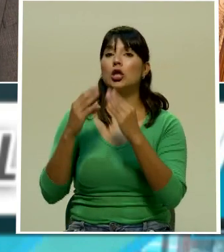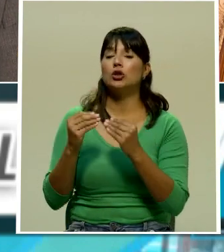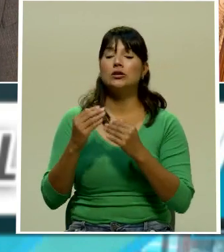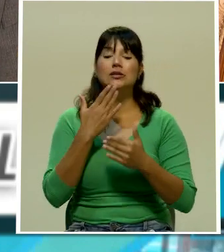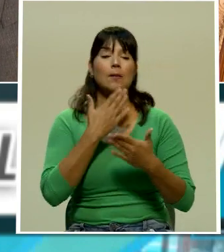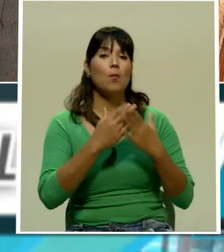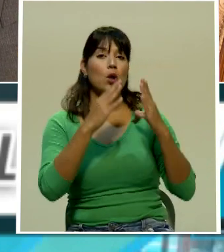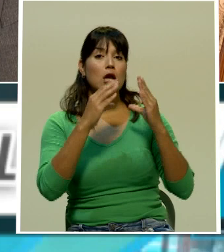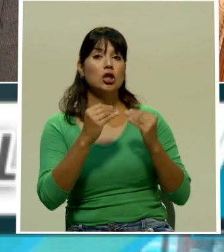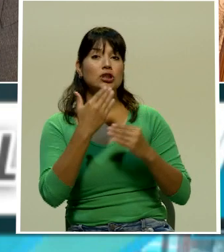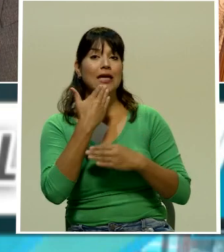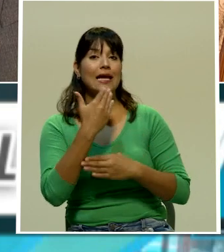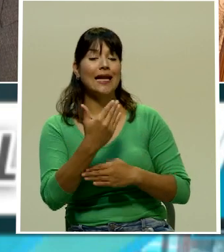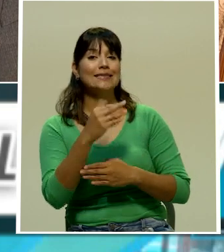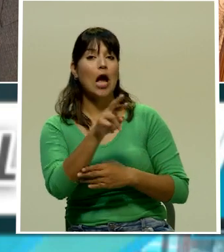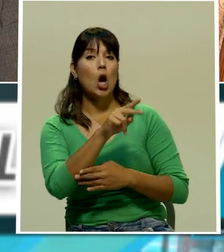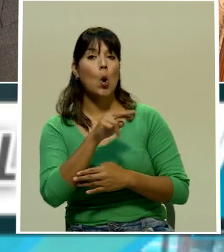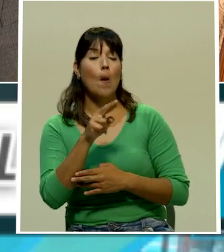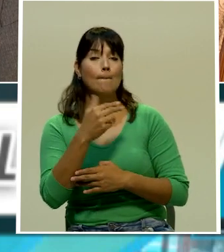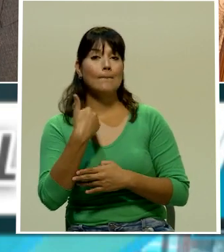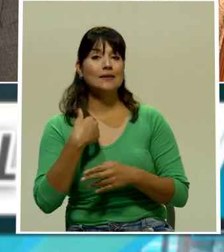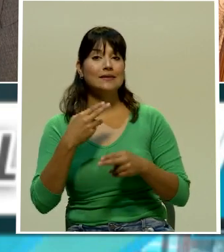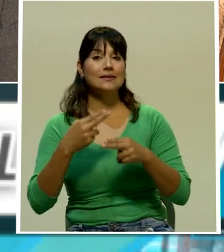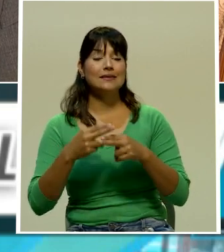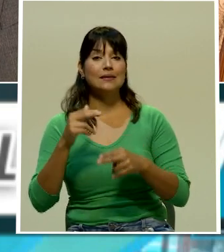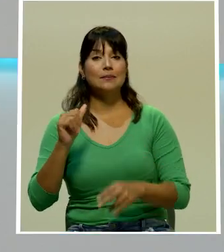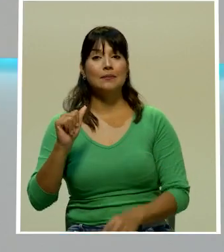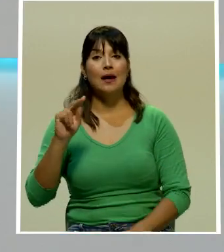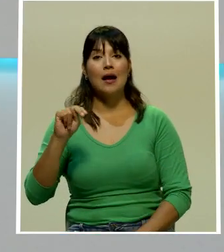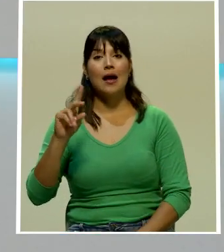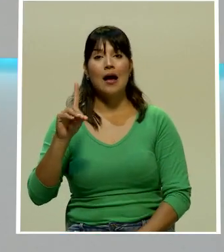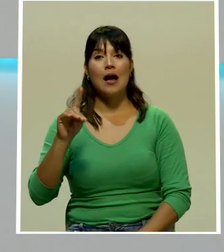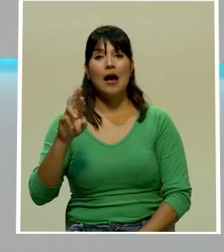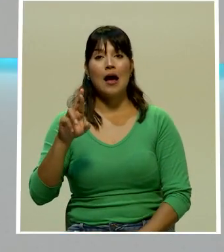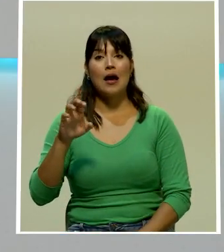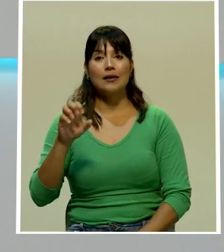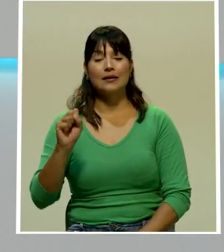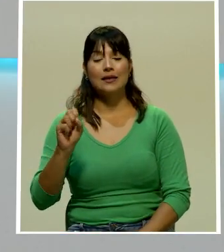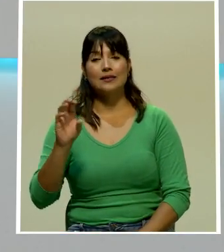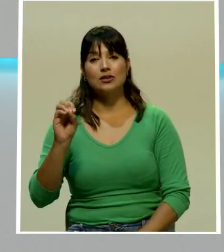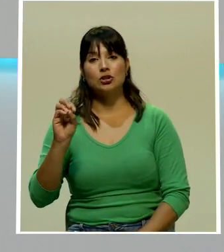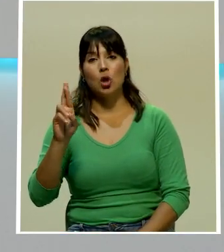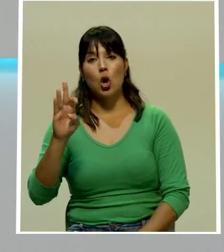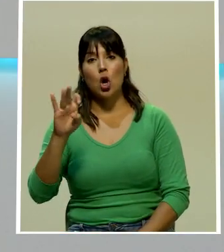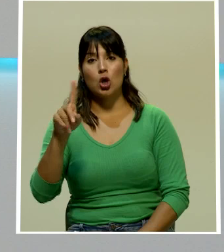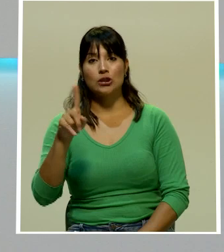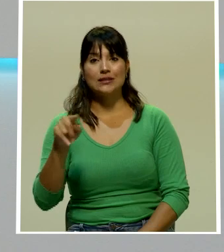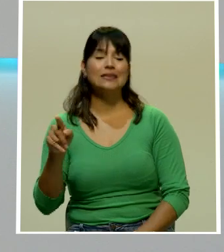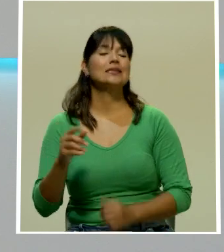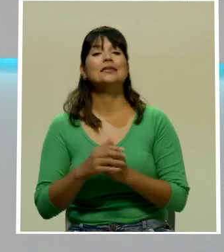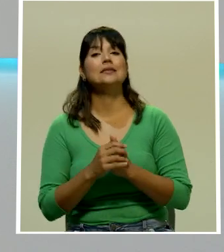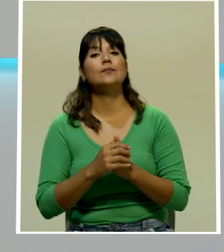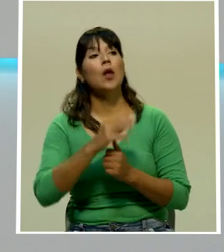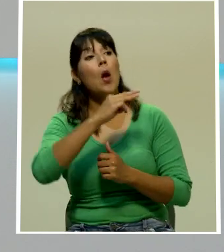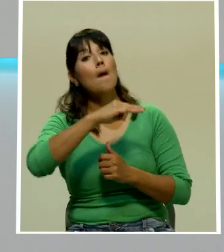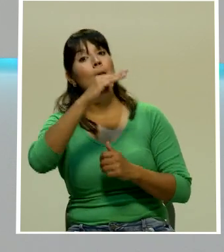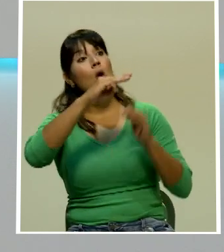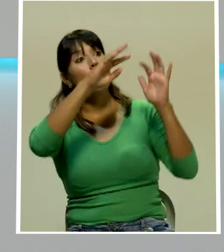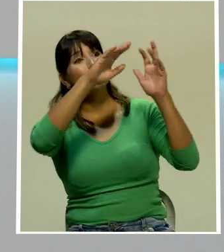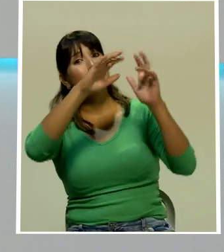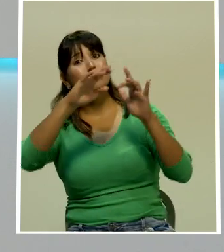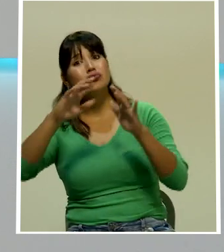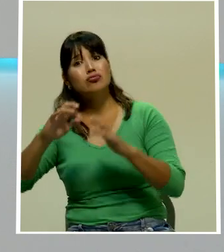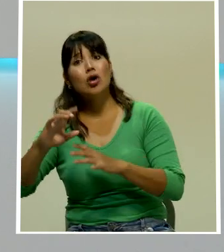Buenas noches. Gracias a nuestro compañero Andrés Ortiz. Un deslizamiento obligó a los vecinos de la